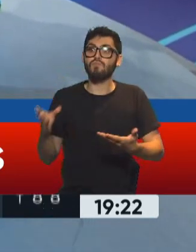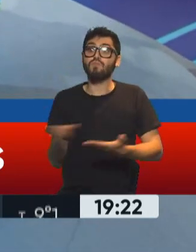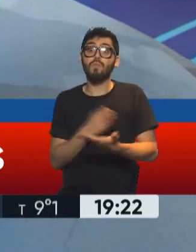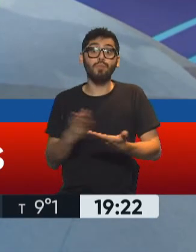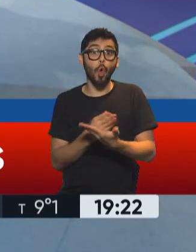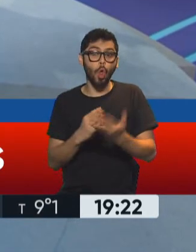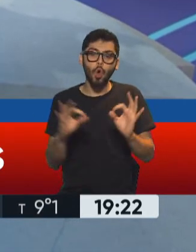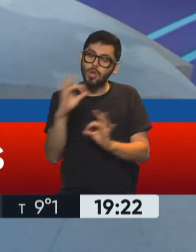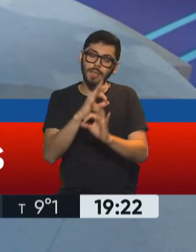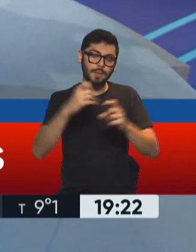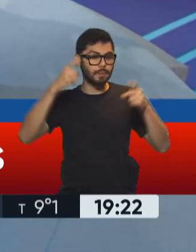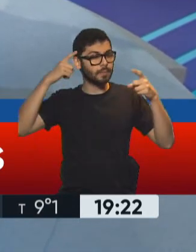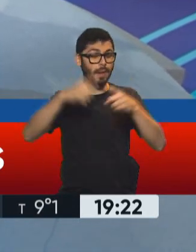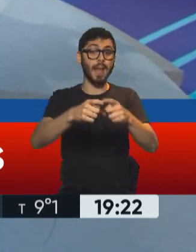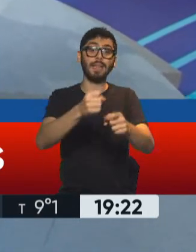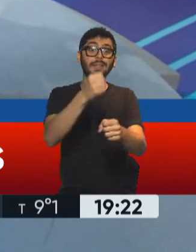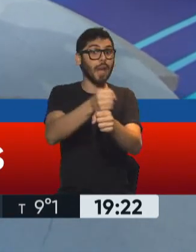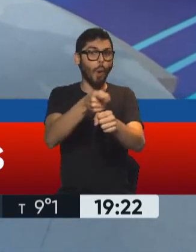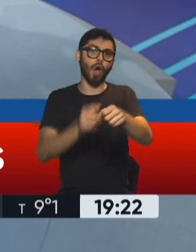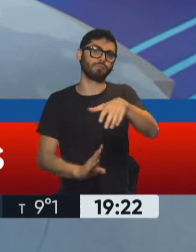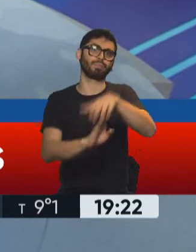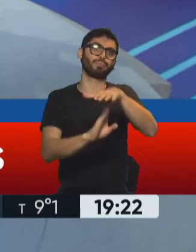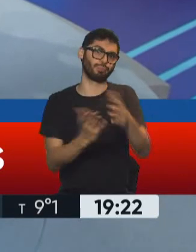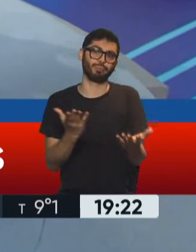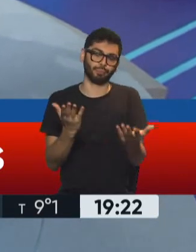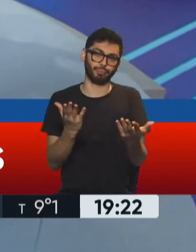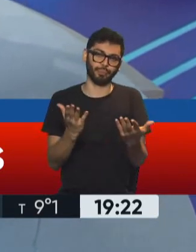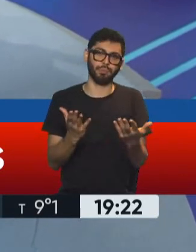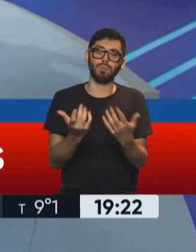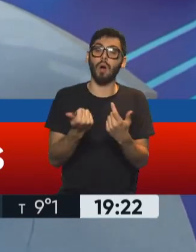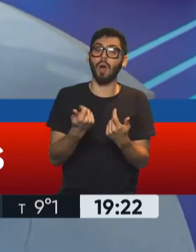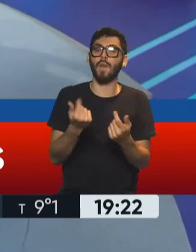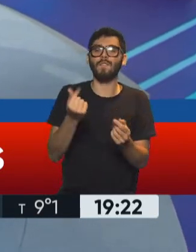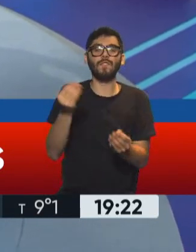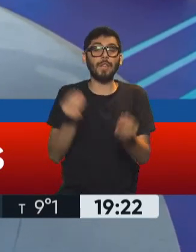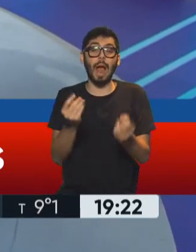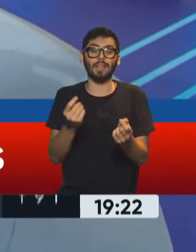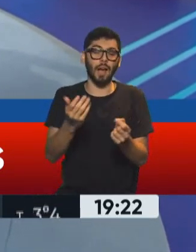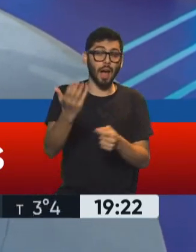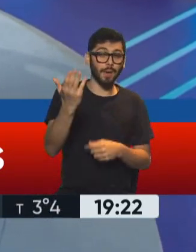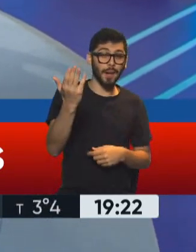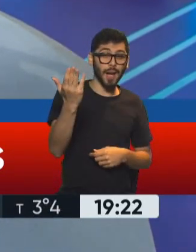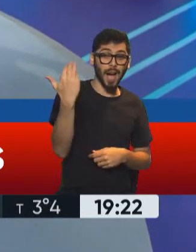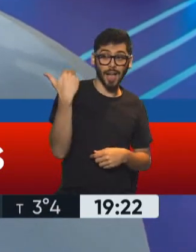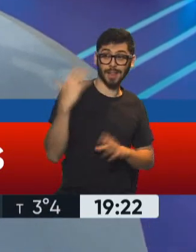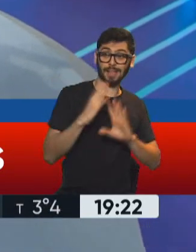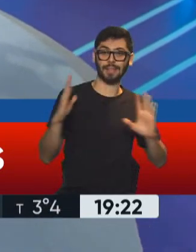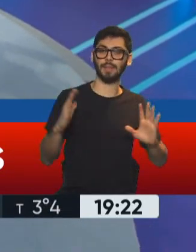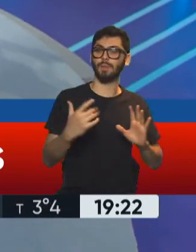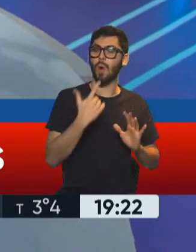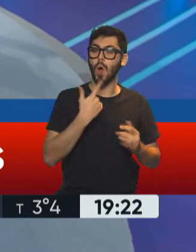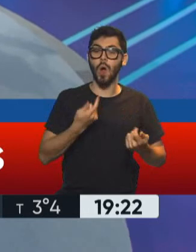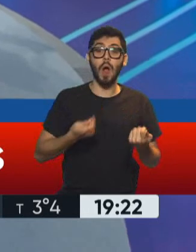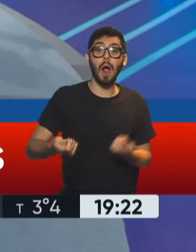trabajo y a la producción en primer eje. El modelo de especulación financiera del cual venimos saliendo es